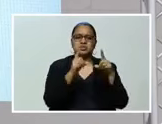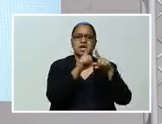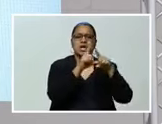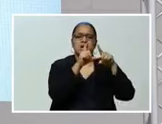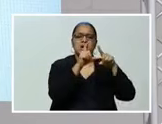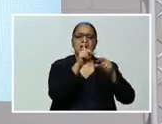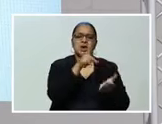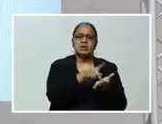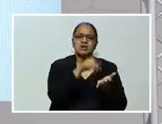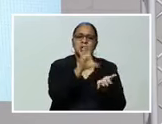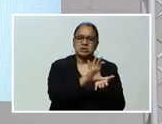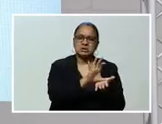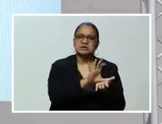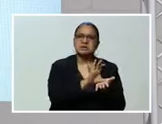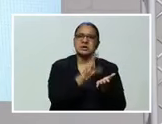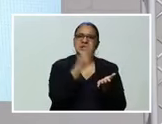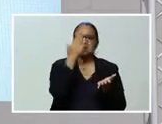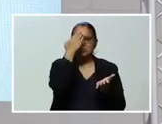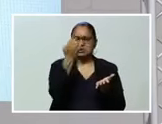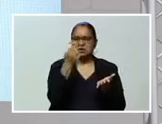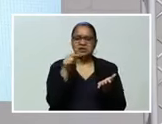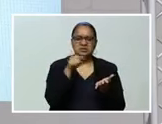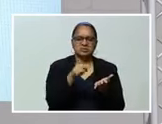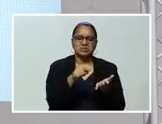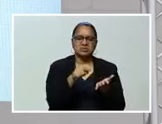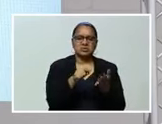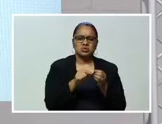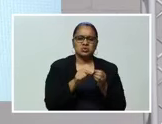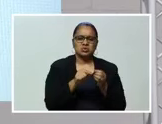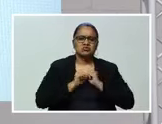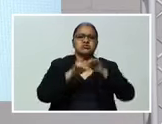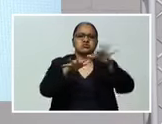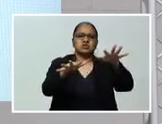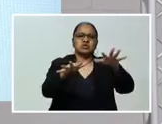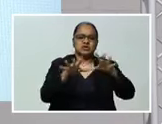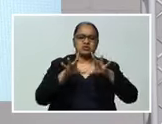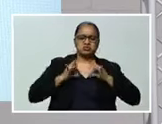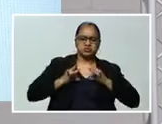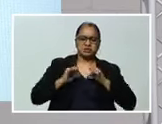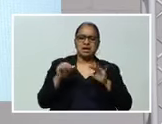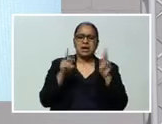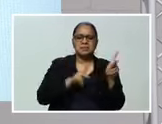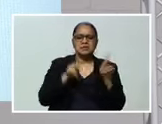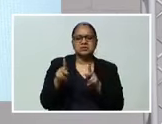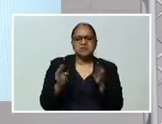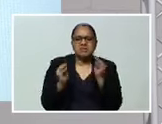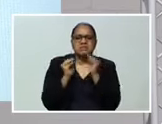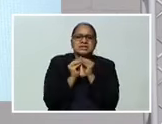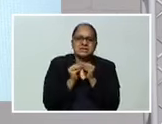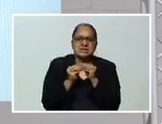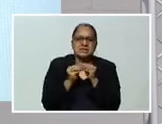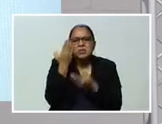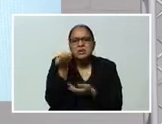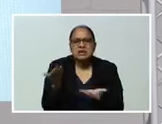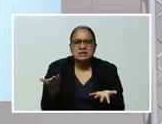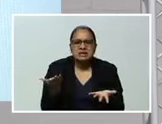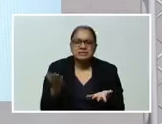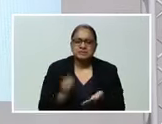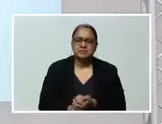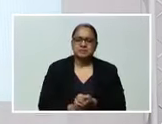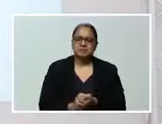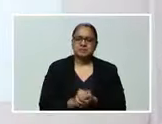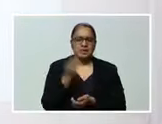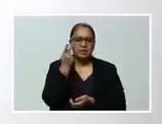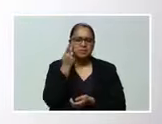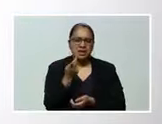por qué estamos viendo un mayor número de casos en el Departamento de Cortés Veamos